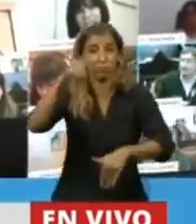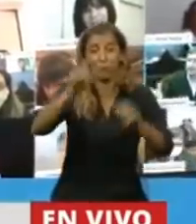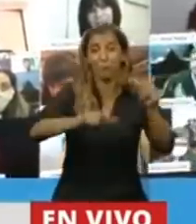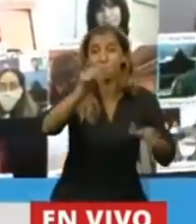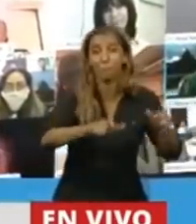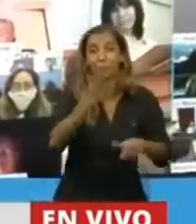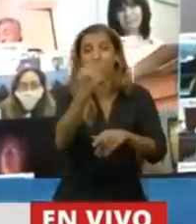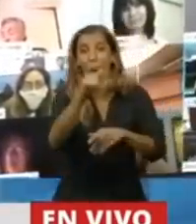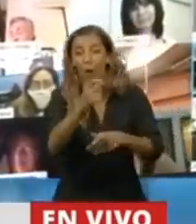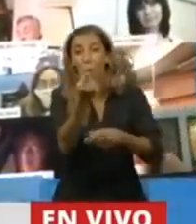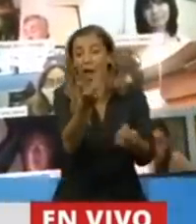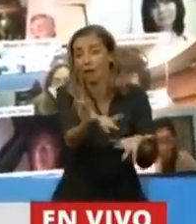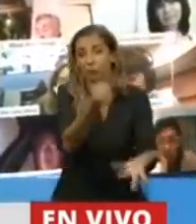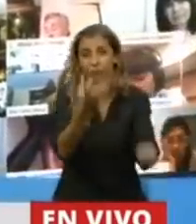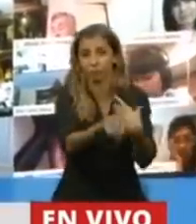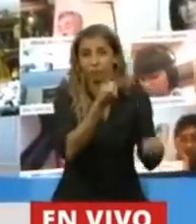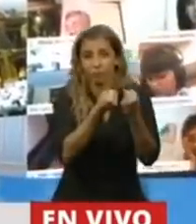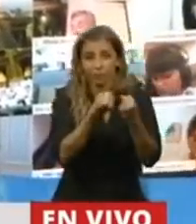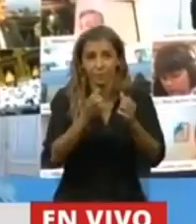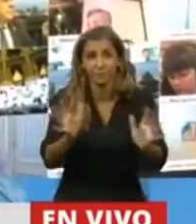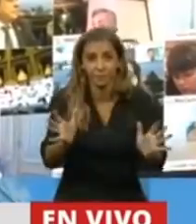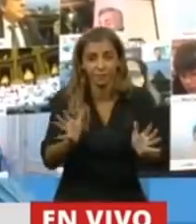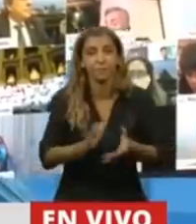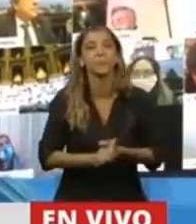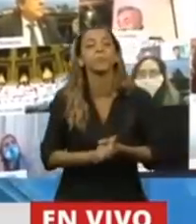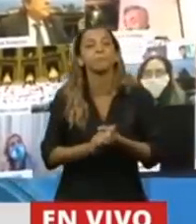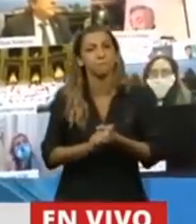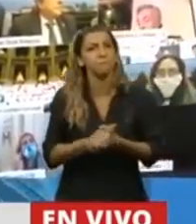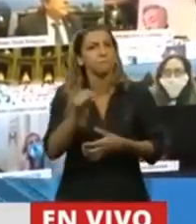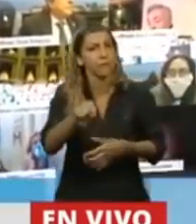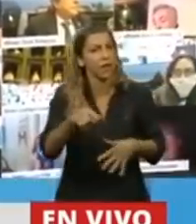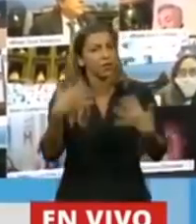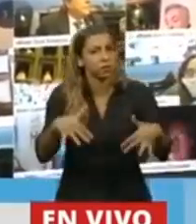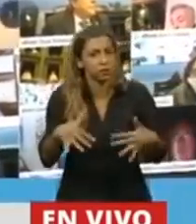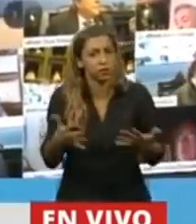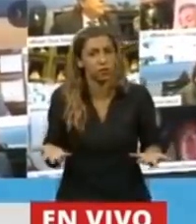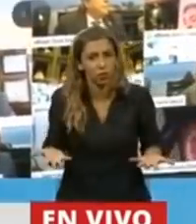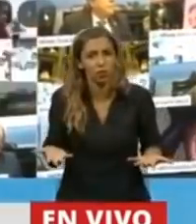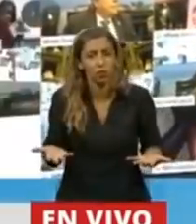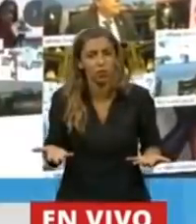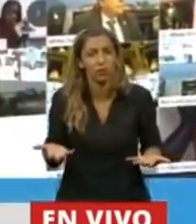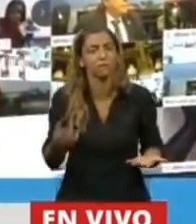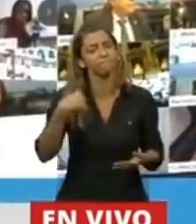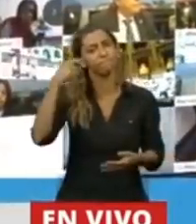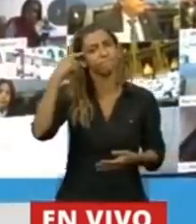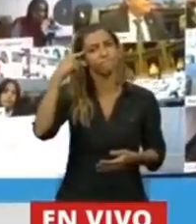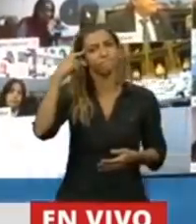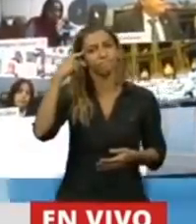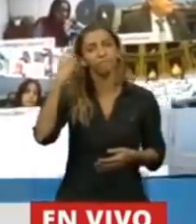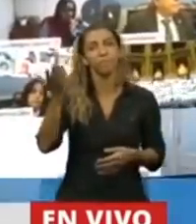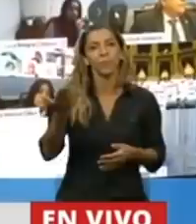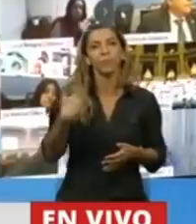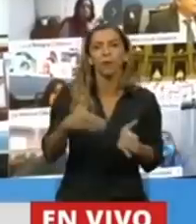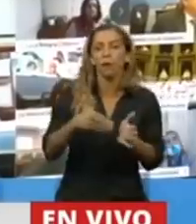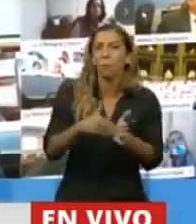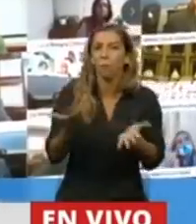Estas son cosas que sucedieron. Porque si no, de repente, depende del lugar donde